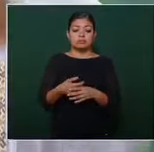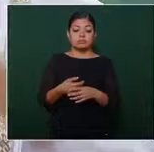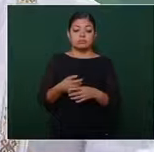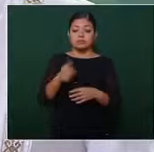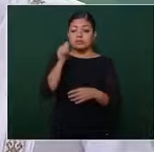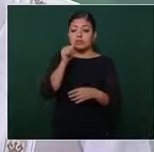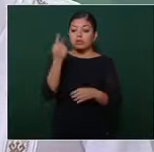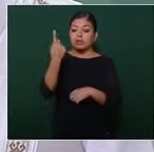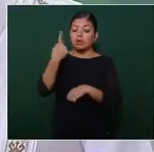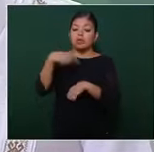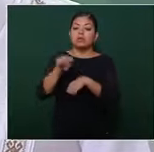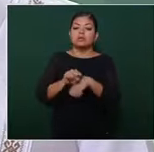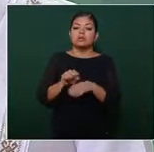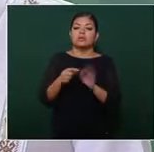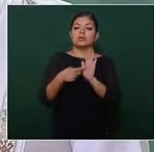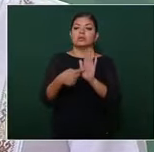semana